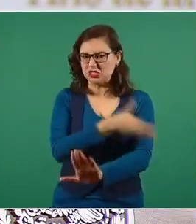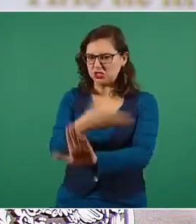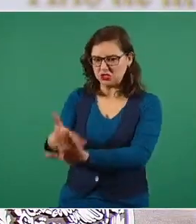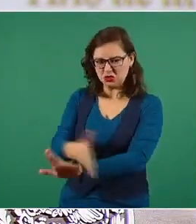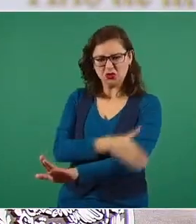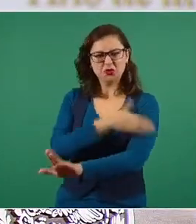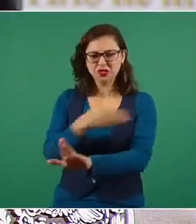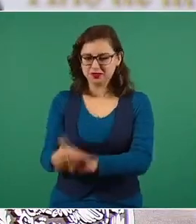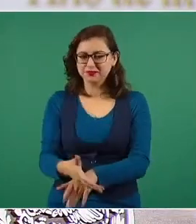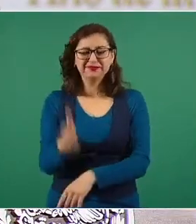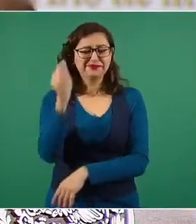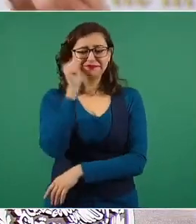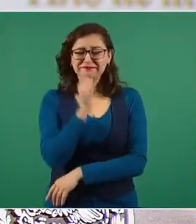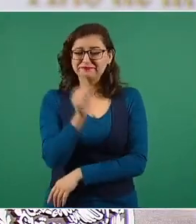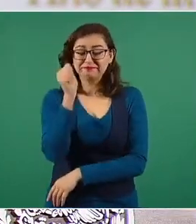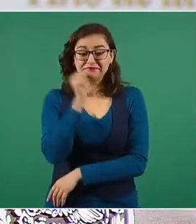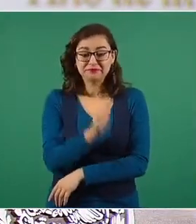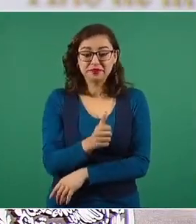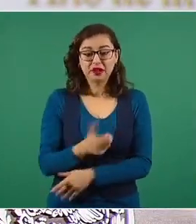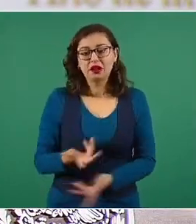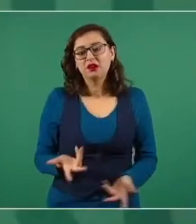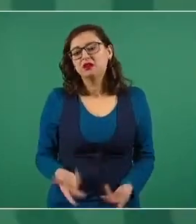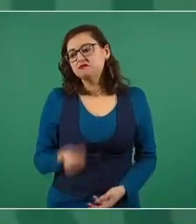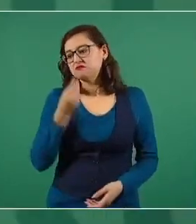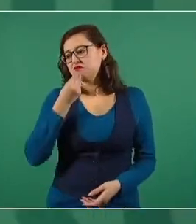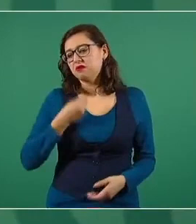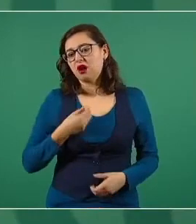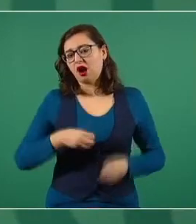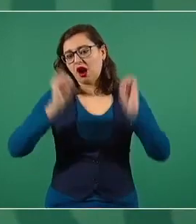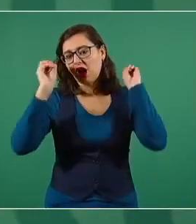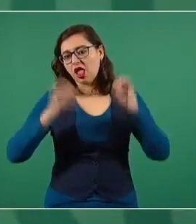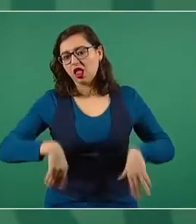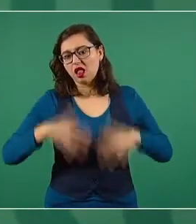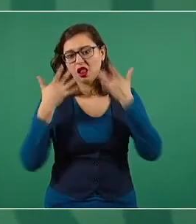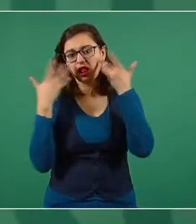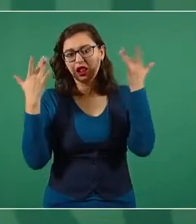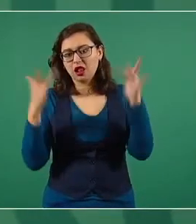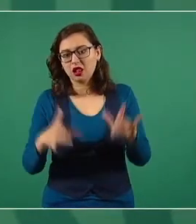pero no por eso hay que claudicar.